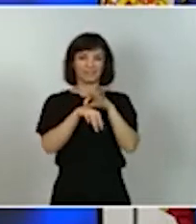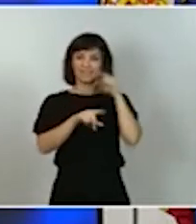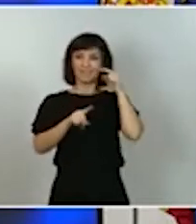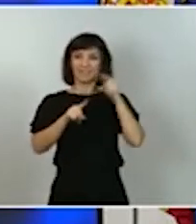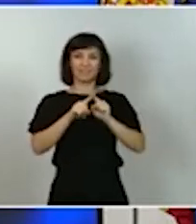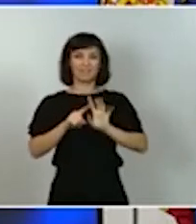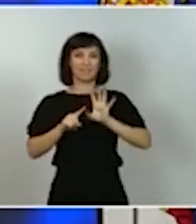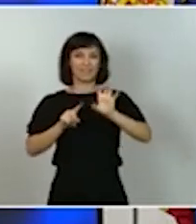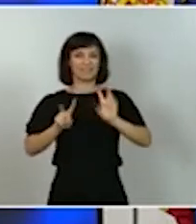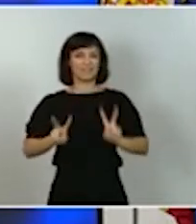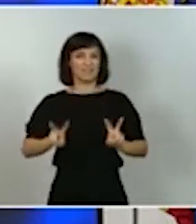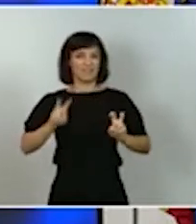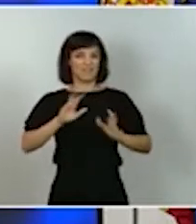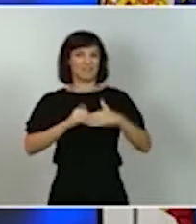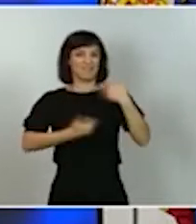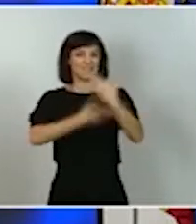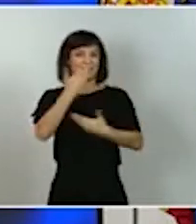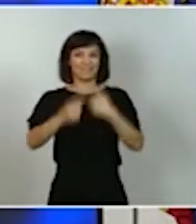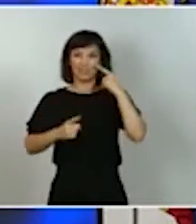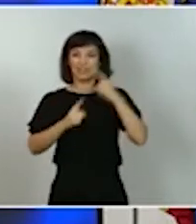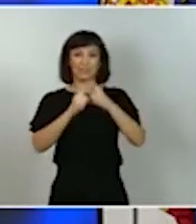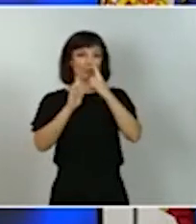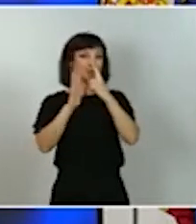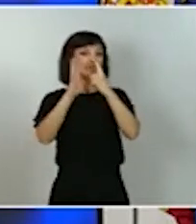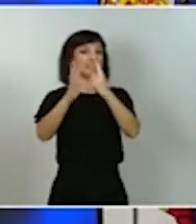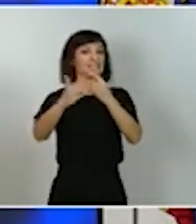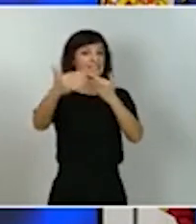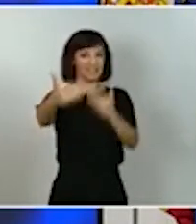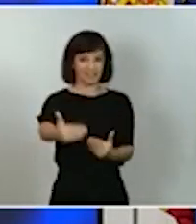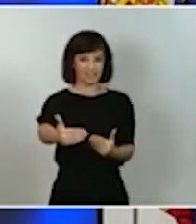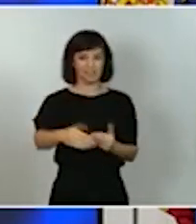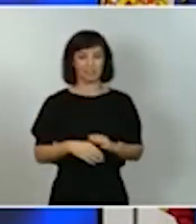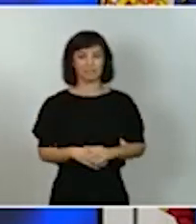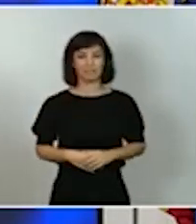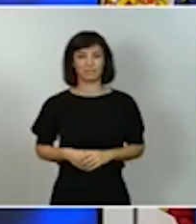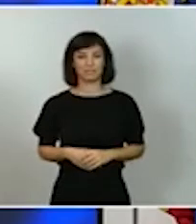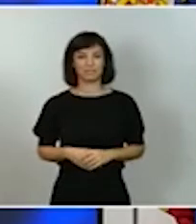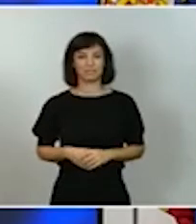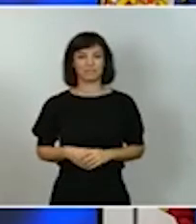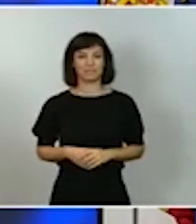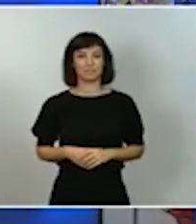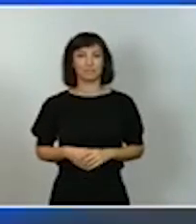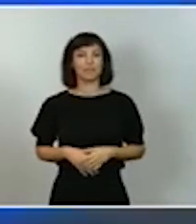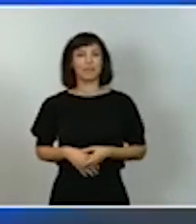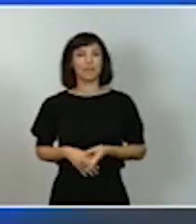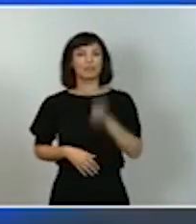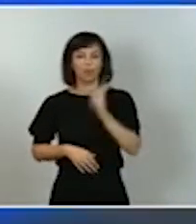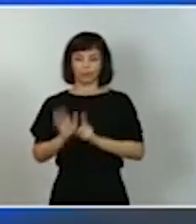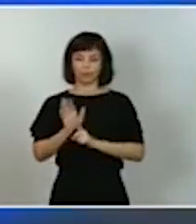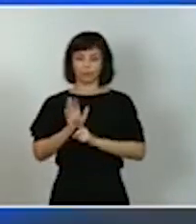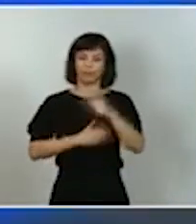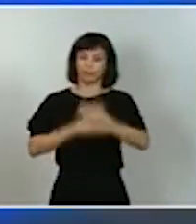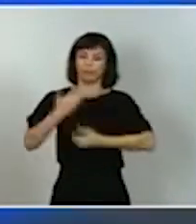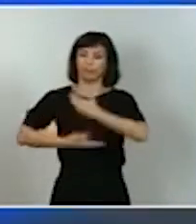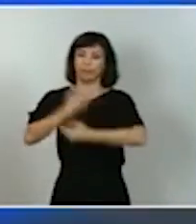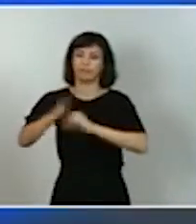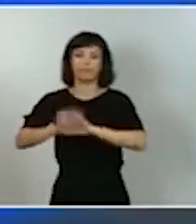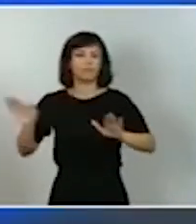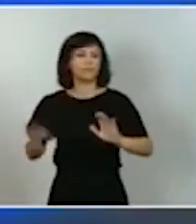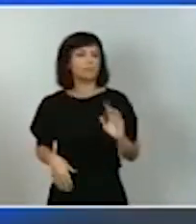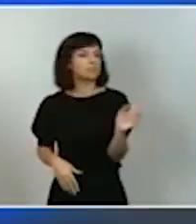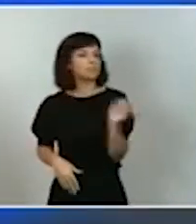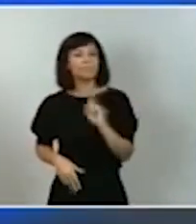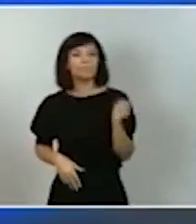para los próximos seis años. Por tanto, no se trata de avanzar, solo de avanzar, se trata de ganar nuestro futuro,